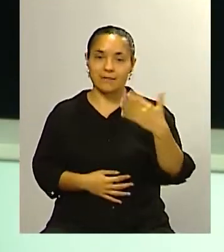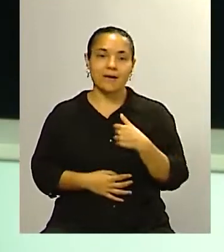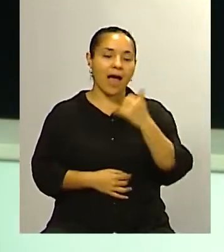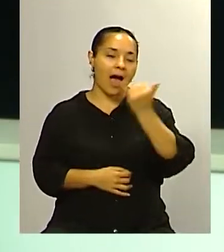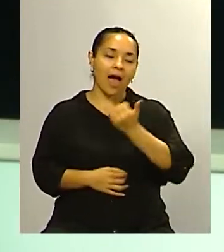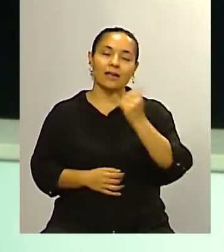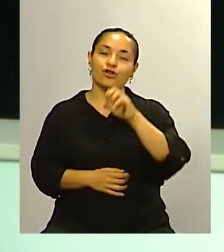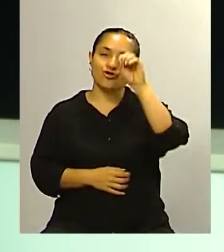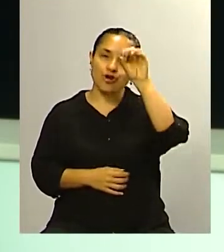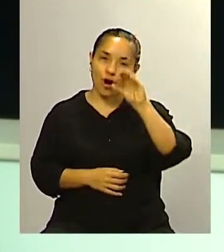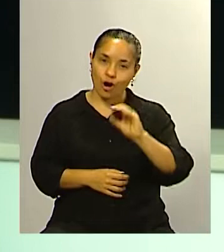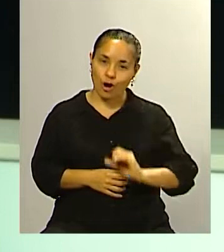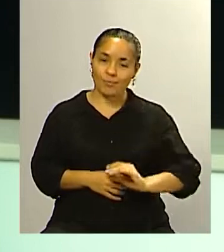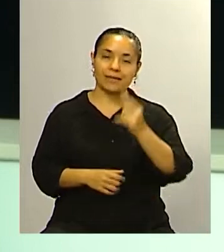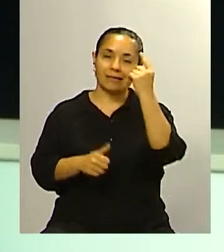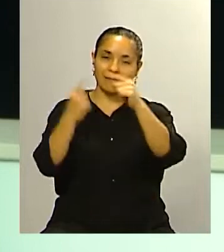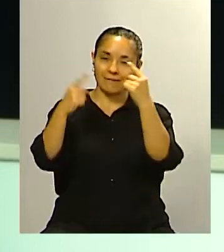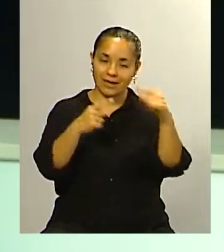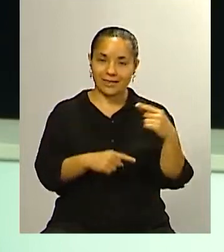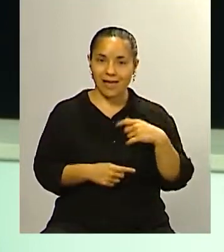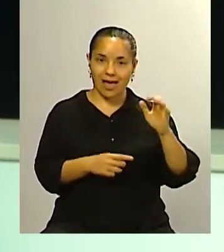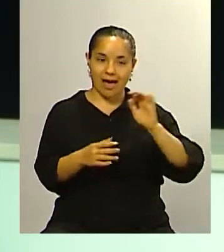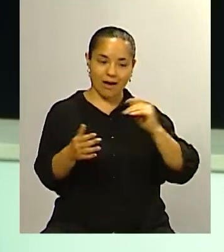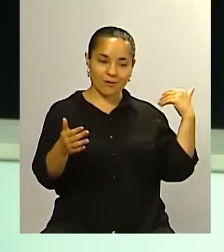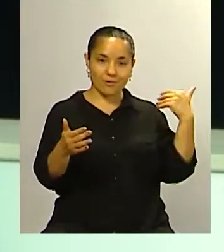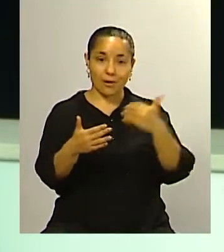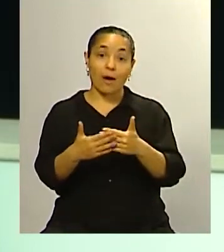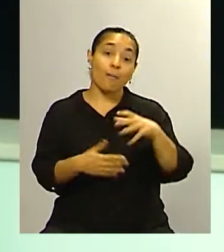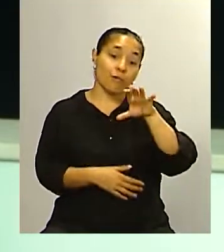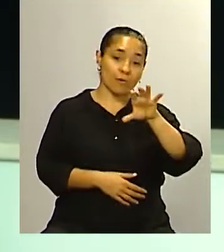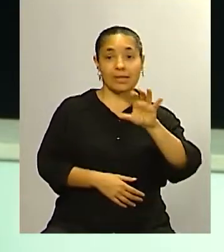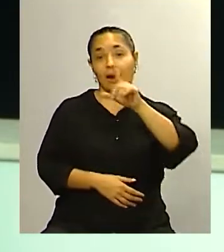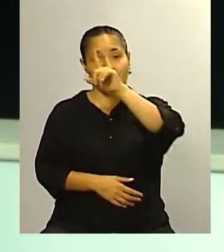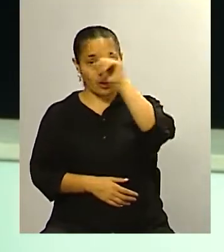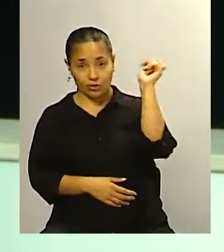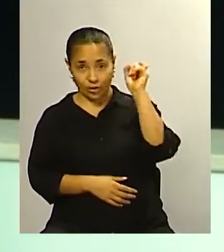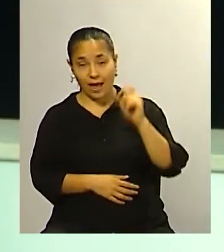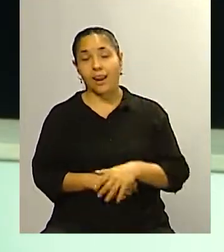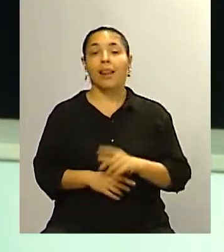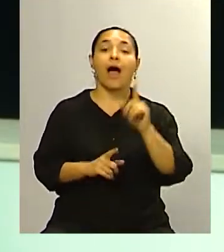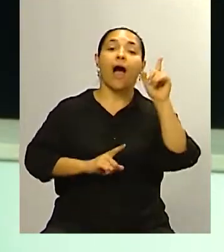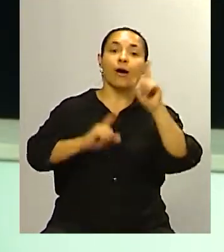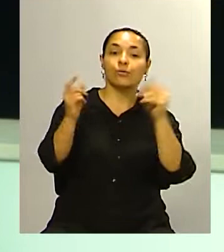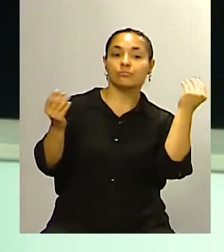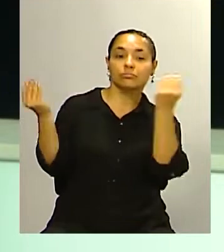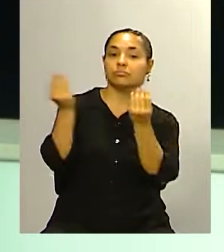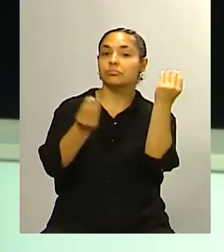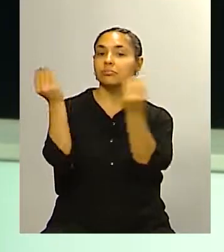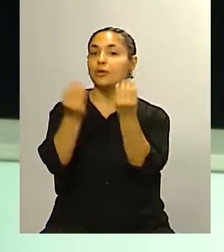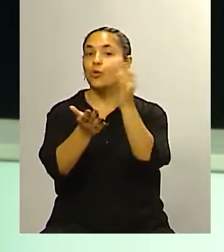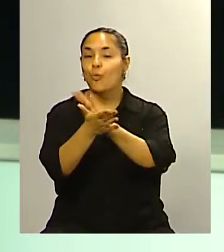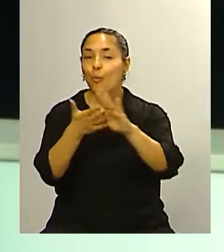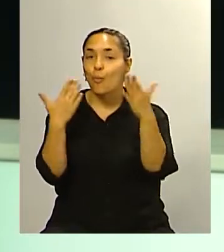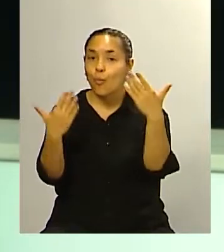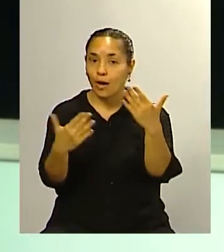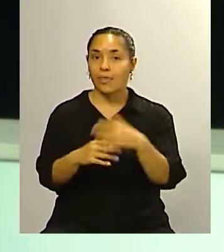de hecho sonaban durante el año tanto a nivel provincial como nacional algunos se fueron sumando y podríamos decir que incluso algunos